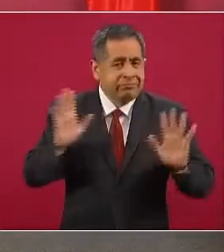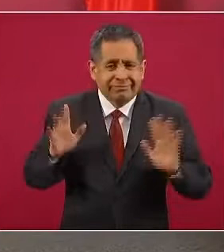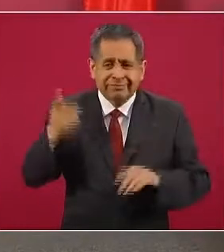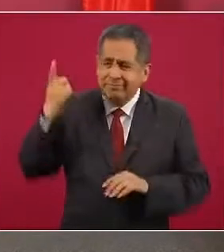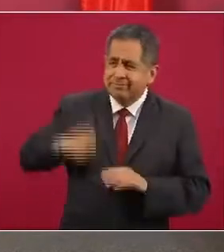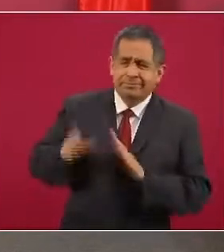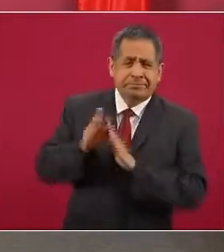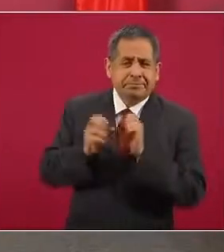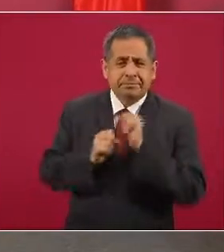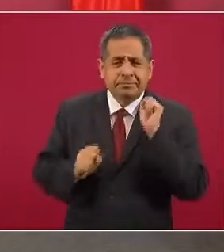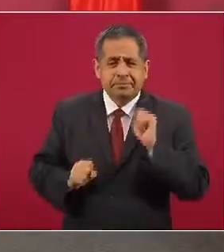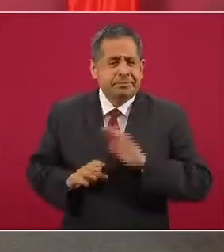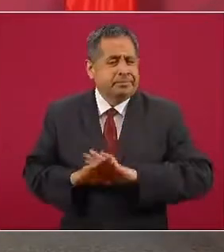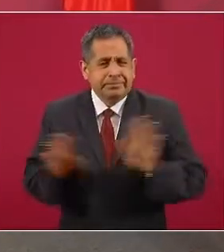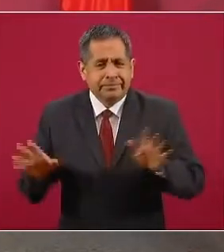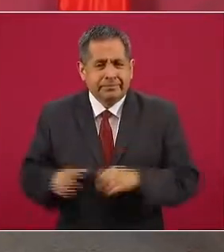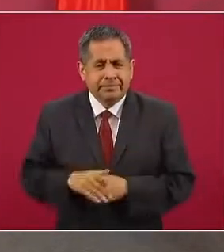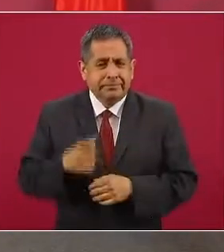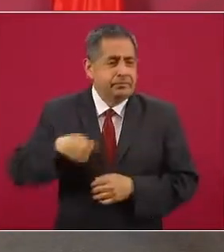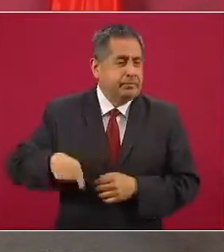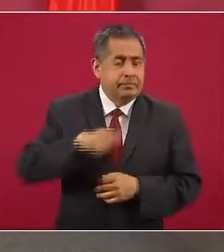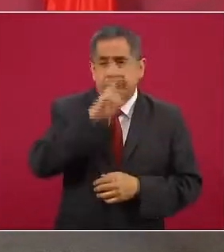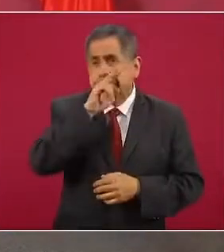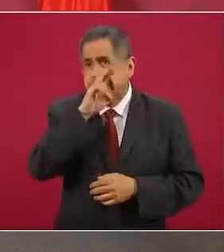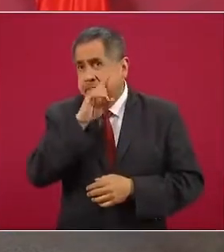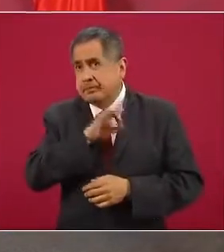y no hay nada que temer